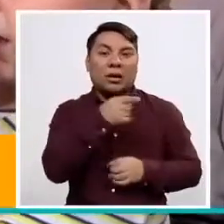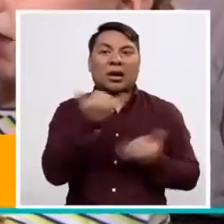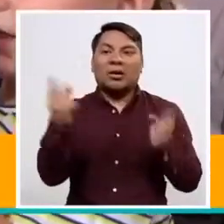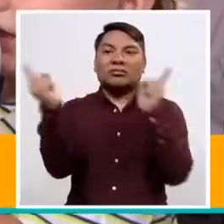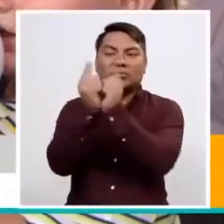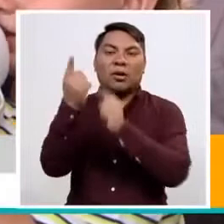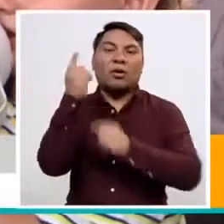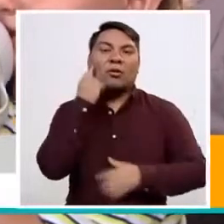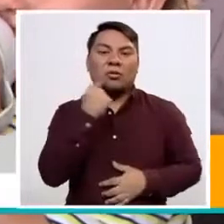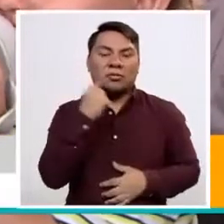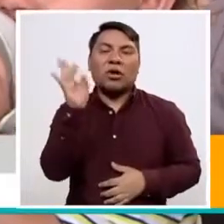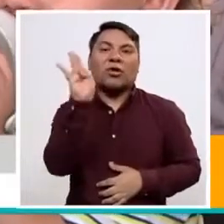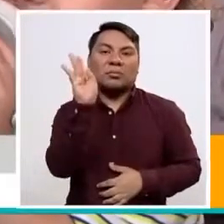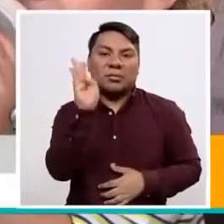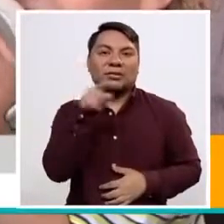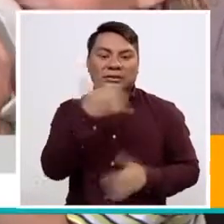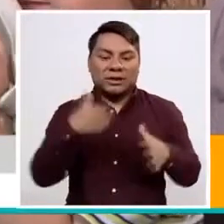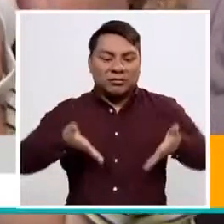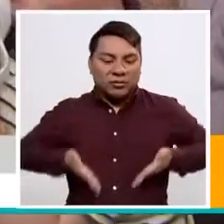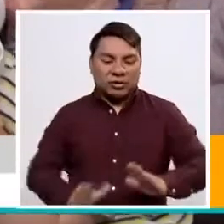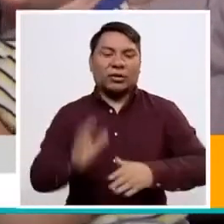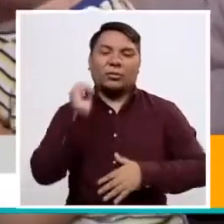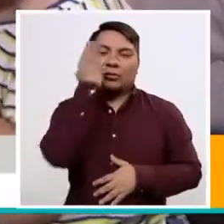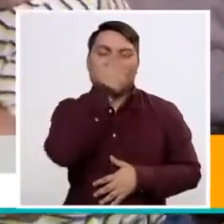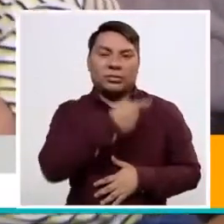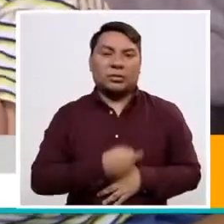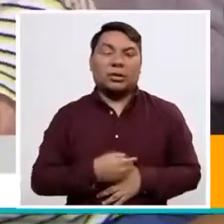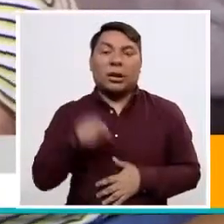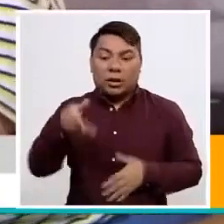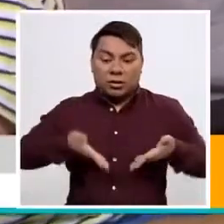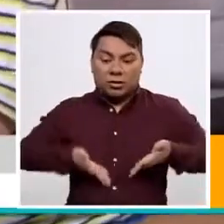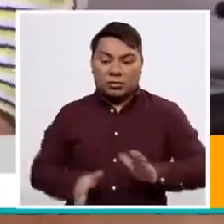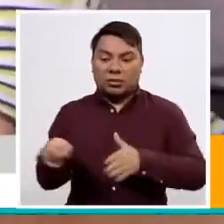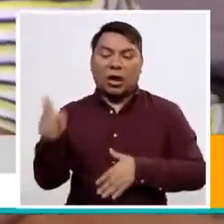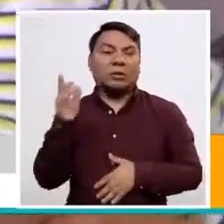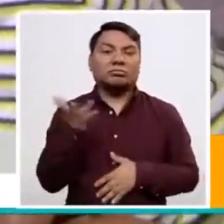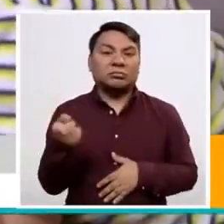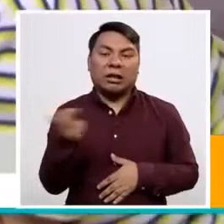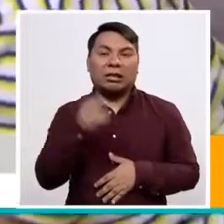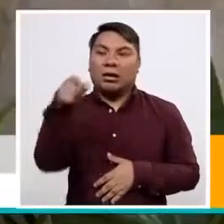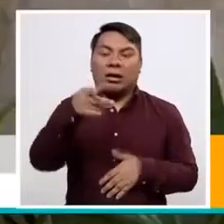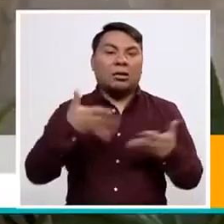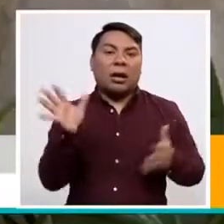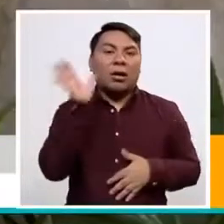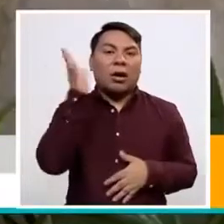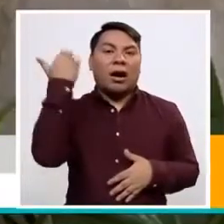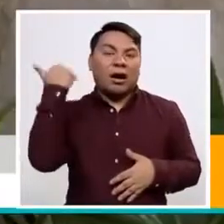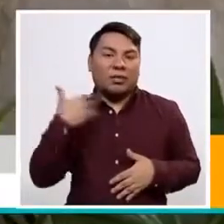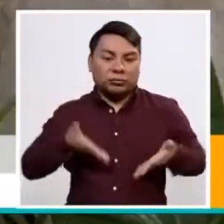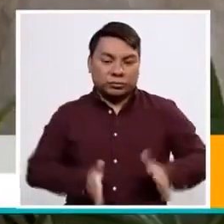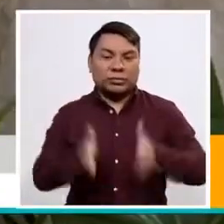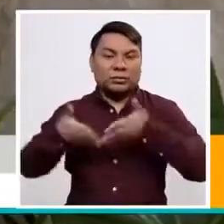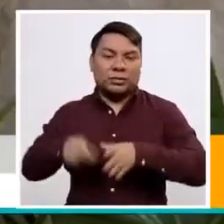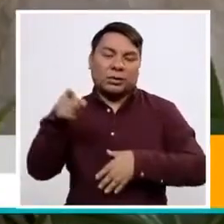tiene un esposo maravilloso. Y tienen un hijo precioso. Ninguno de los dos es sordo de nacimiento. Con mi hermana se